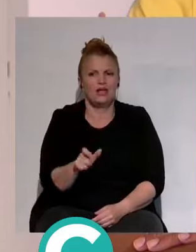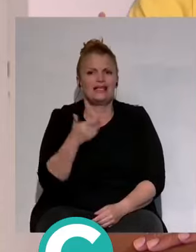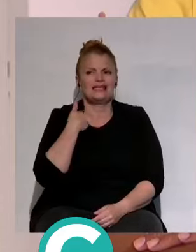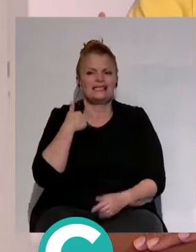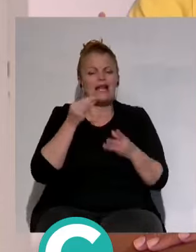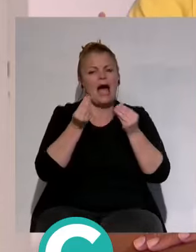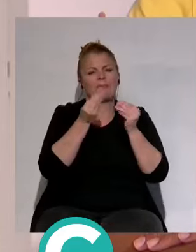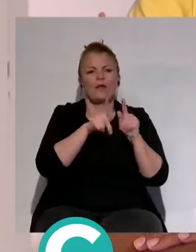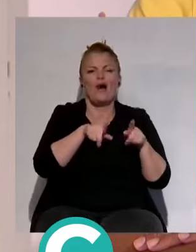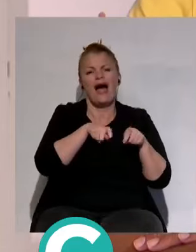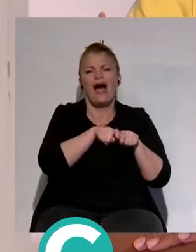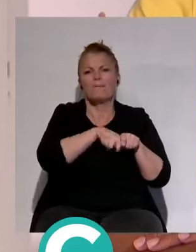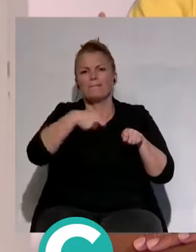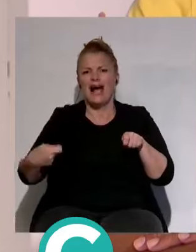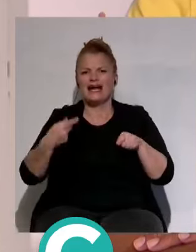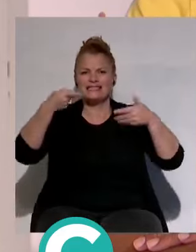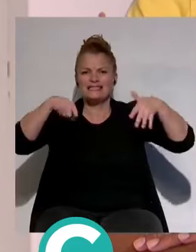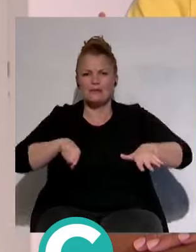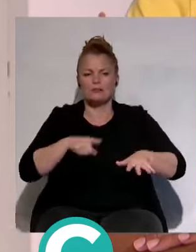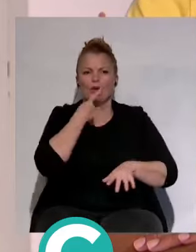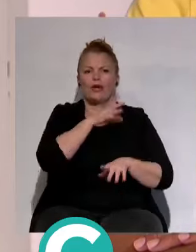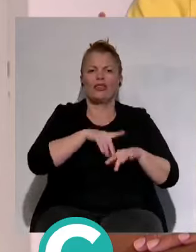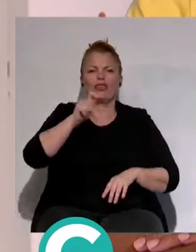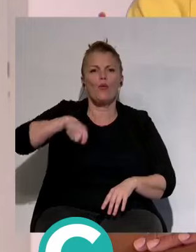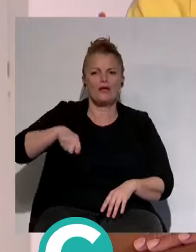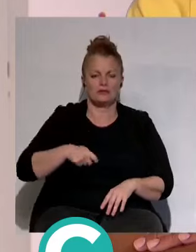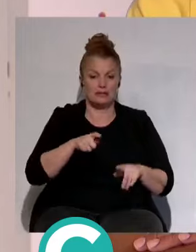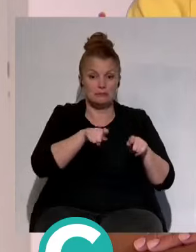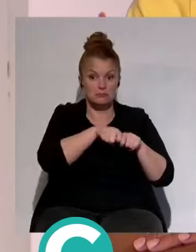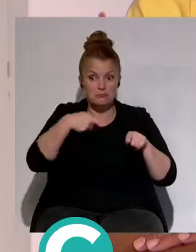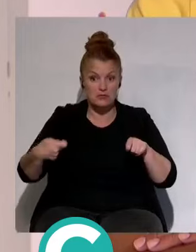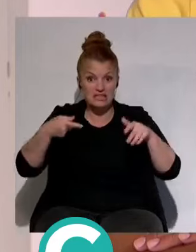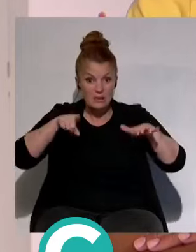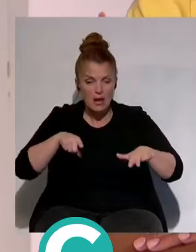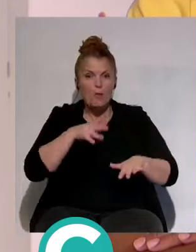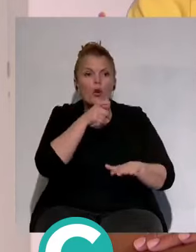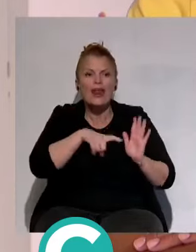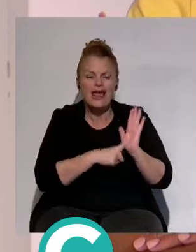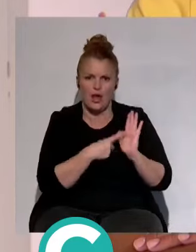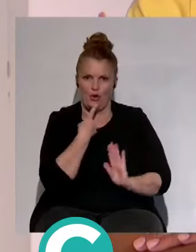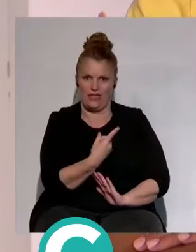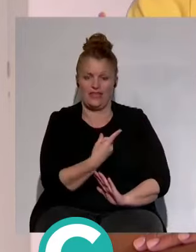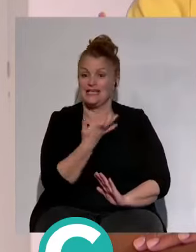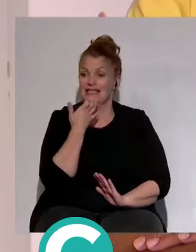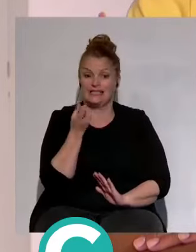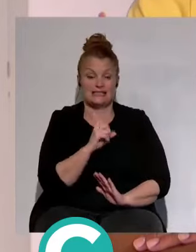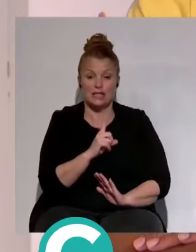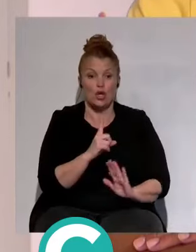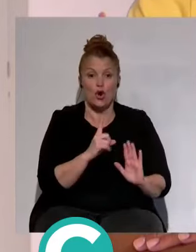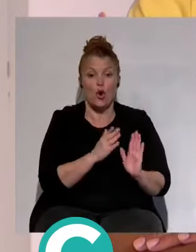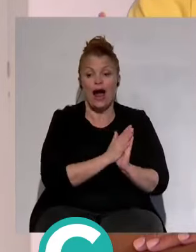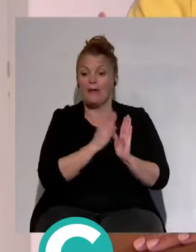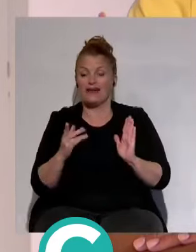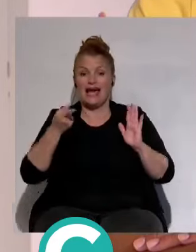ampliado seis meses más, eso es porque el juez, eso se ha ampliado seis meses más, porque la ley lo dice. Porque si no se amplía seis meses más,